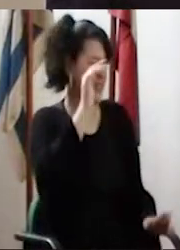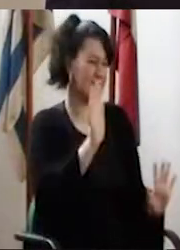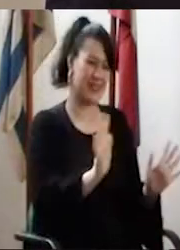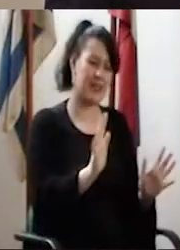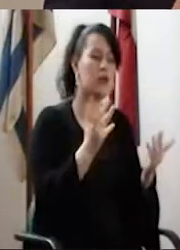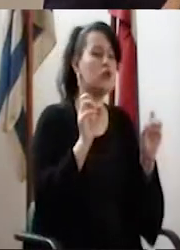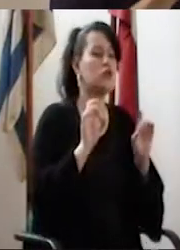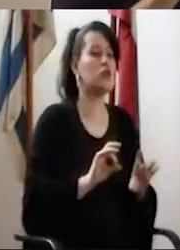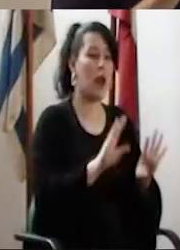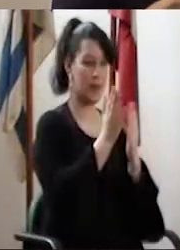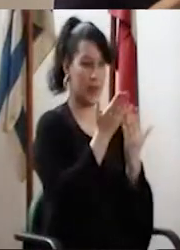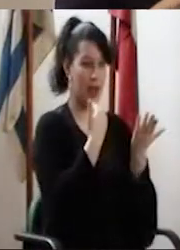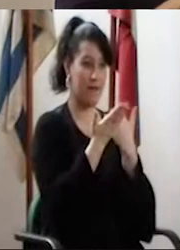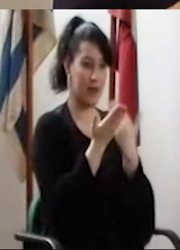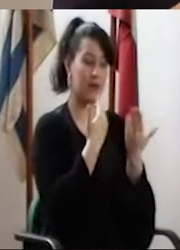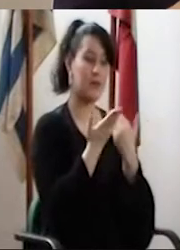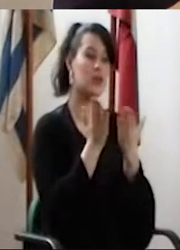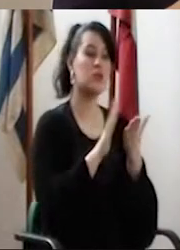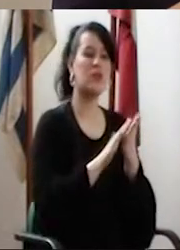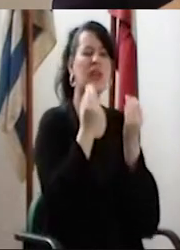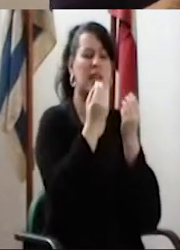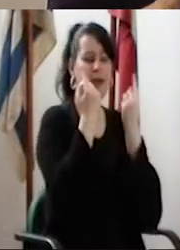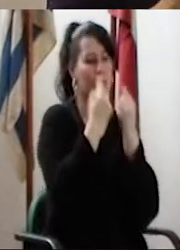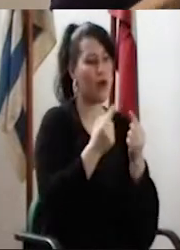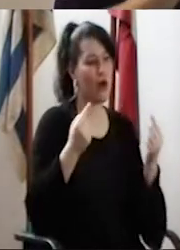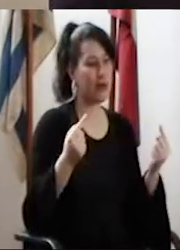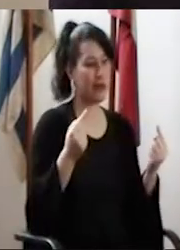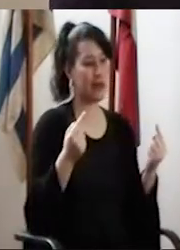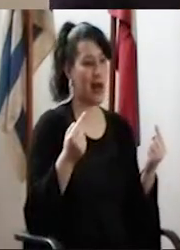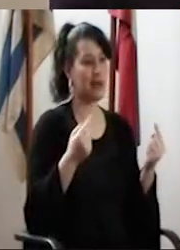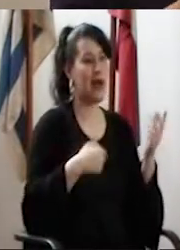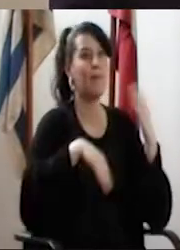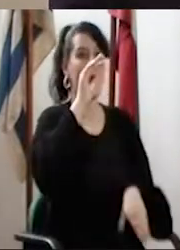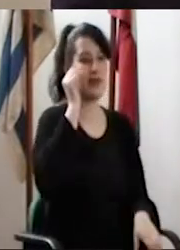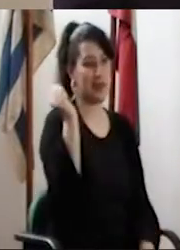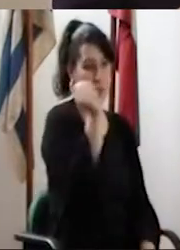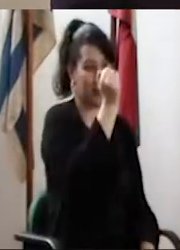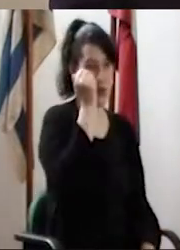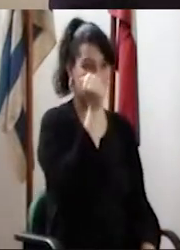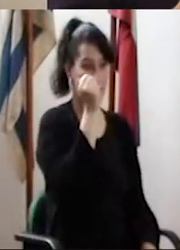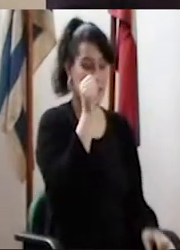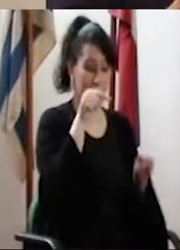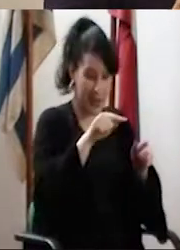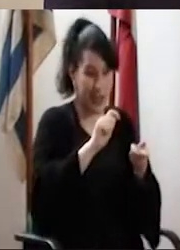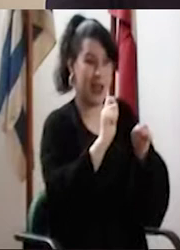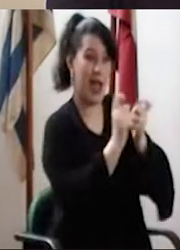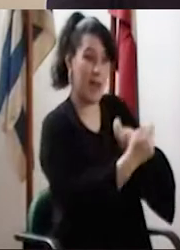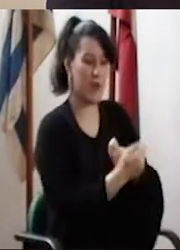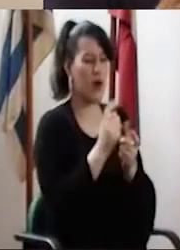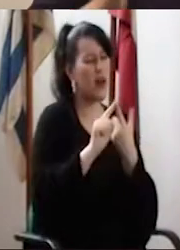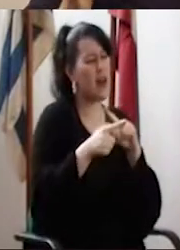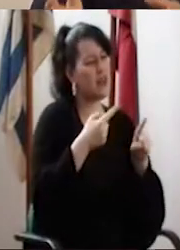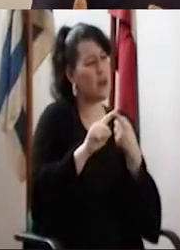Personal Docente, sino que vamos a hablar sobre todo de qué cosas terminan siendo más relevantes en esta